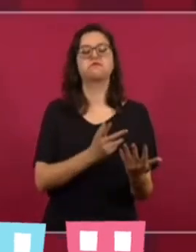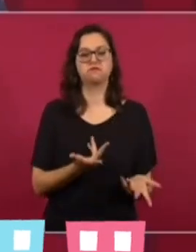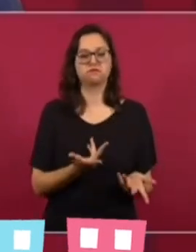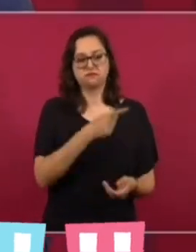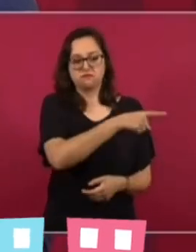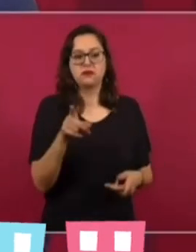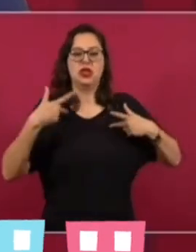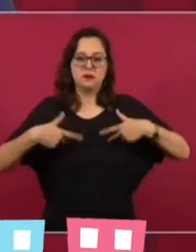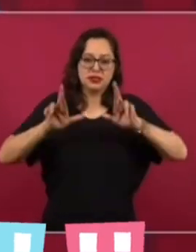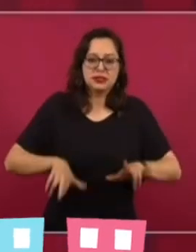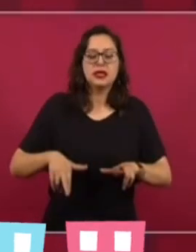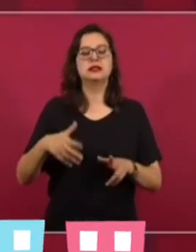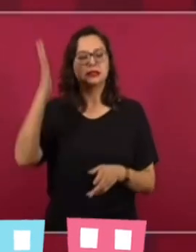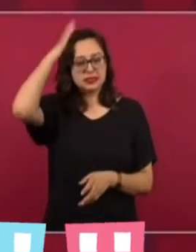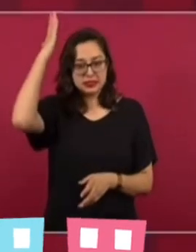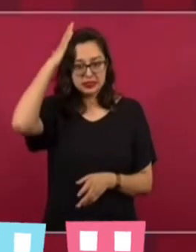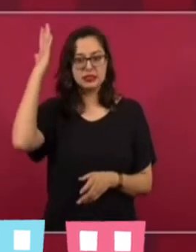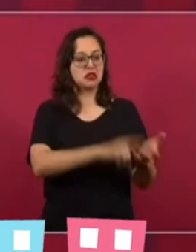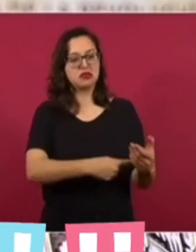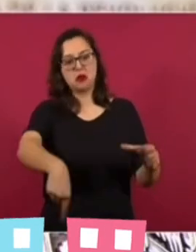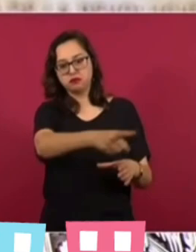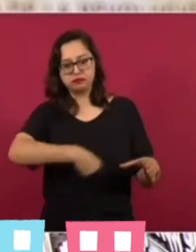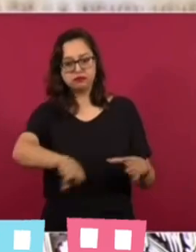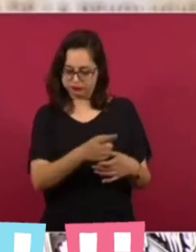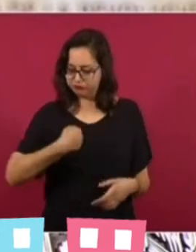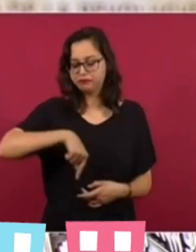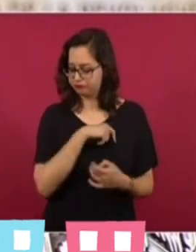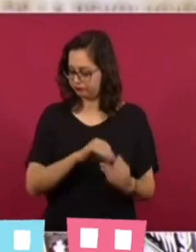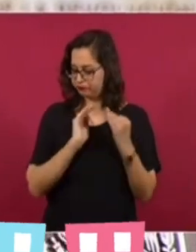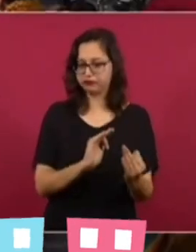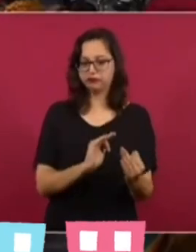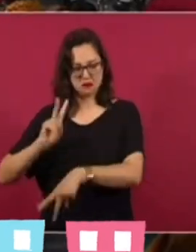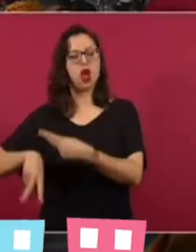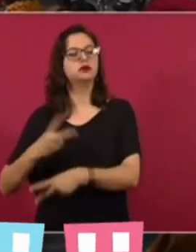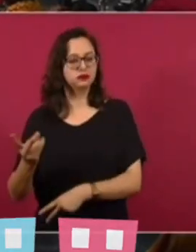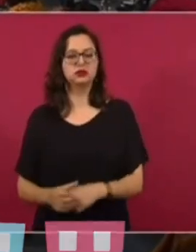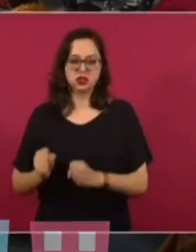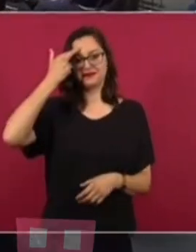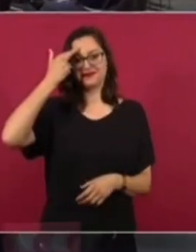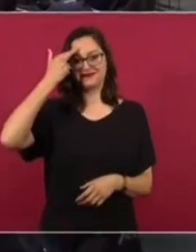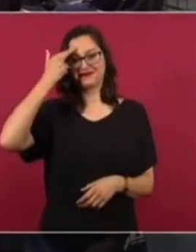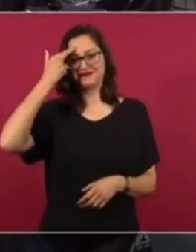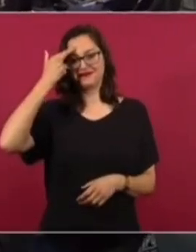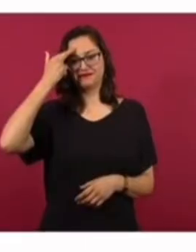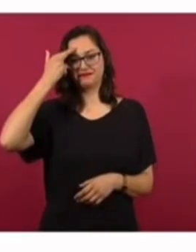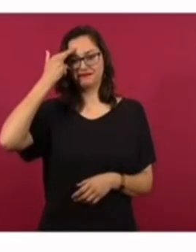voceros y a Chichincles. Pero el tren va. Miren,